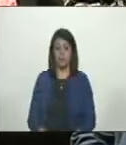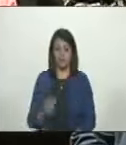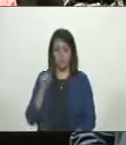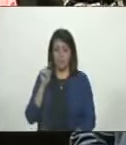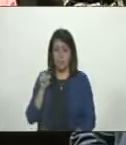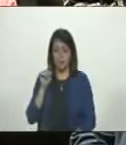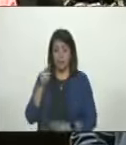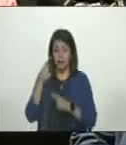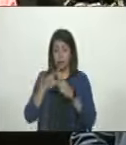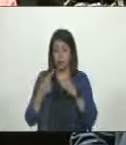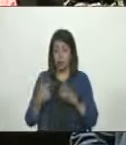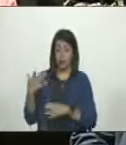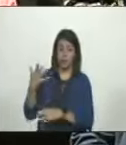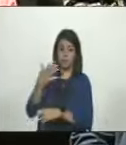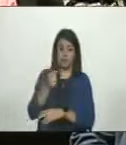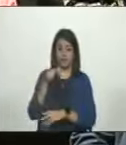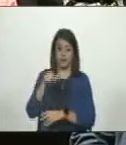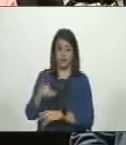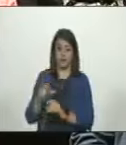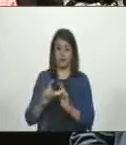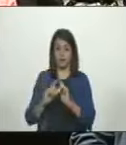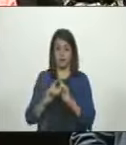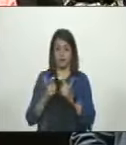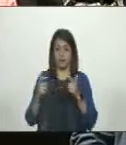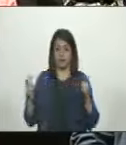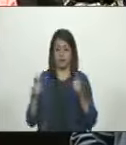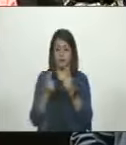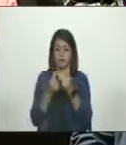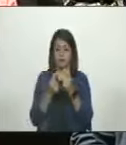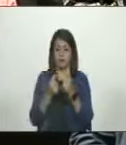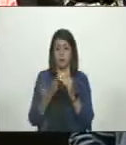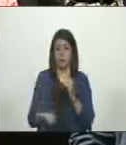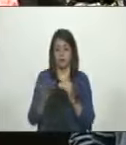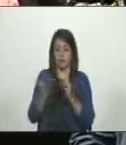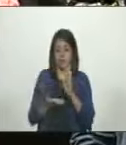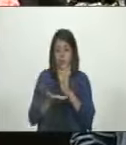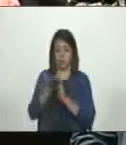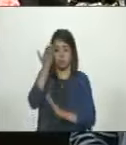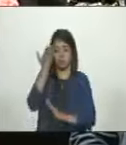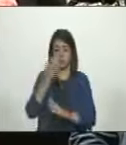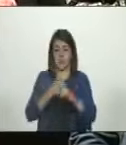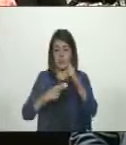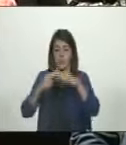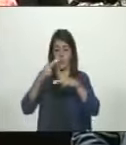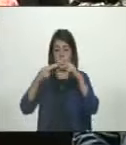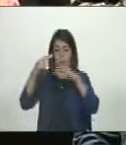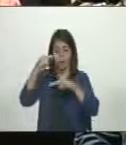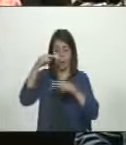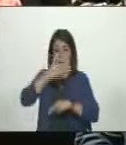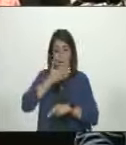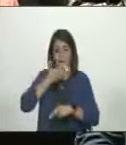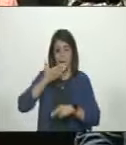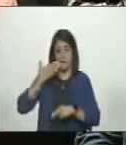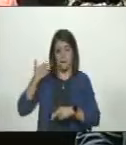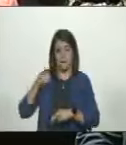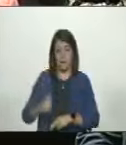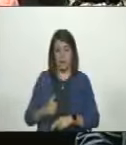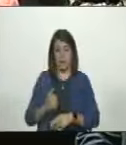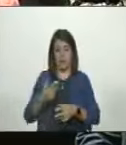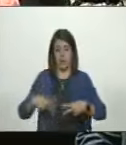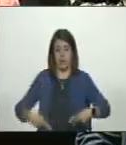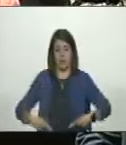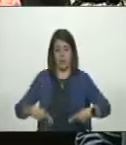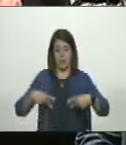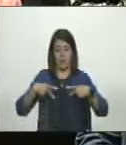esas condiciones hemos logrado crecimiento económico e importantes avances en los niveles de mejoramiento de la calidad